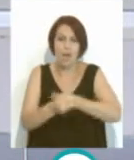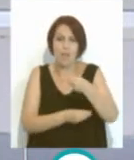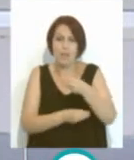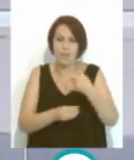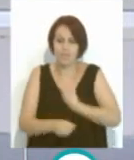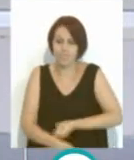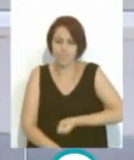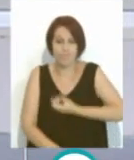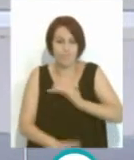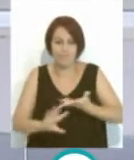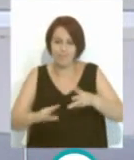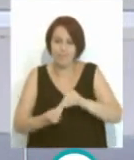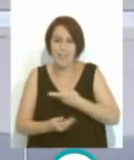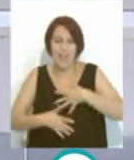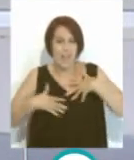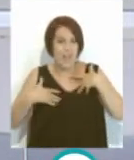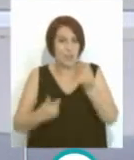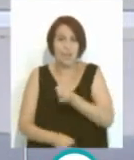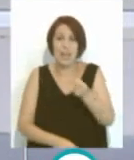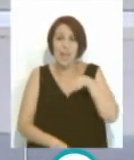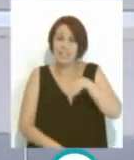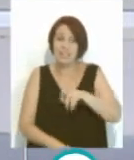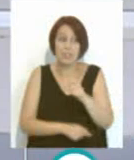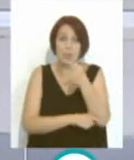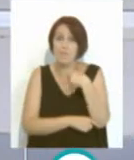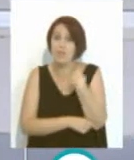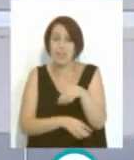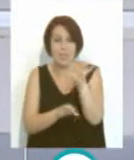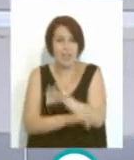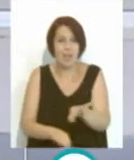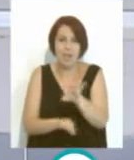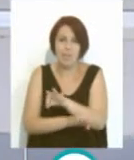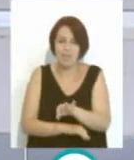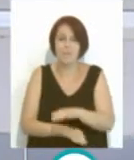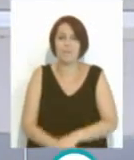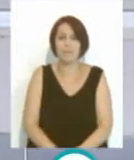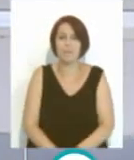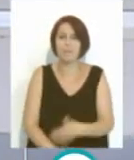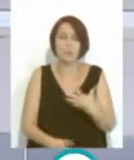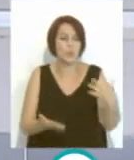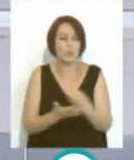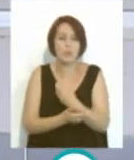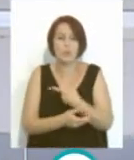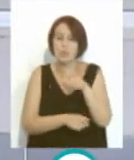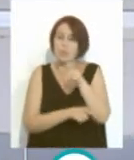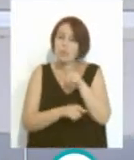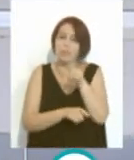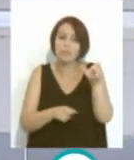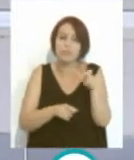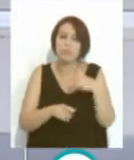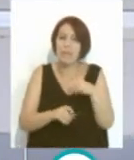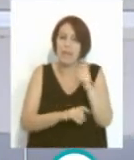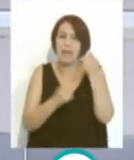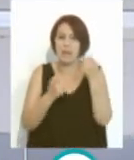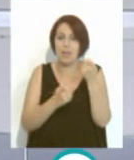su pasión una alegría total. Y aquí no hay ni ganadores ni perdedores, no hay vencedores ni vencidos. Todo el mundo gana porque todo el mundo